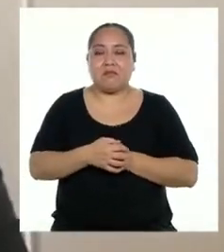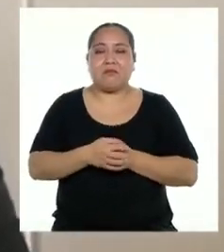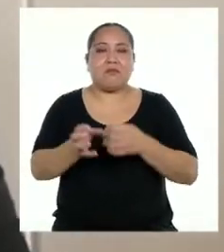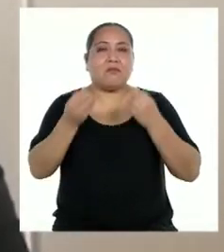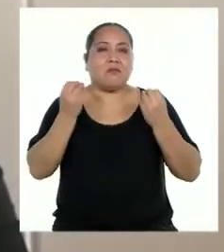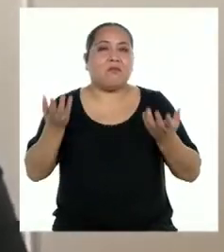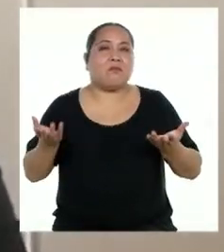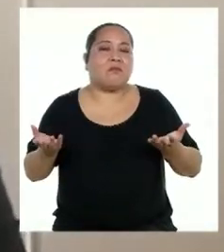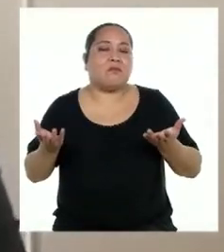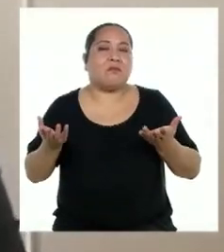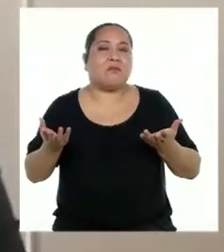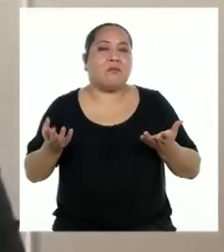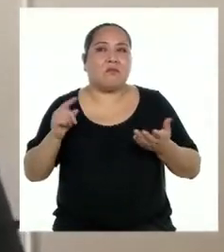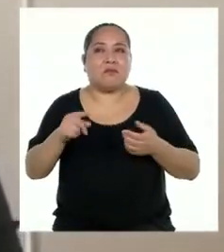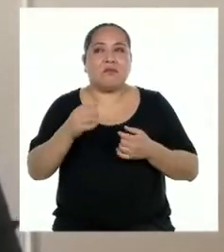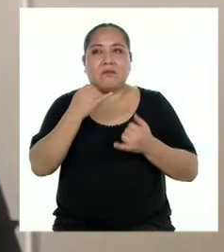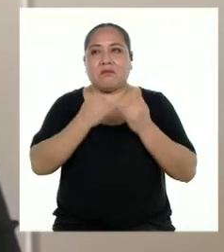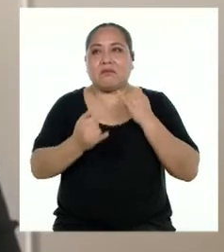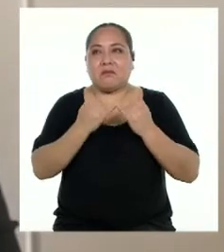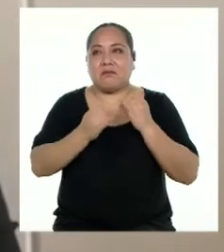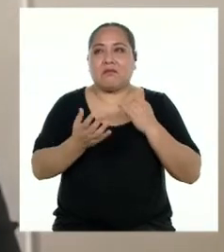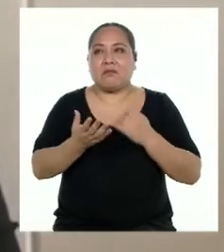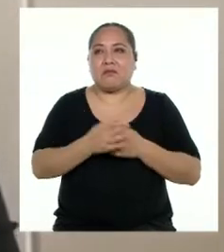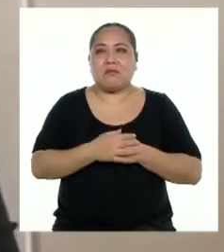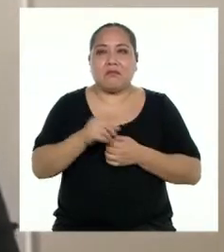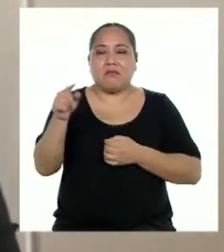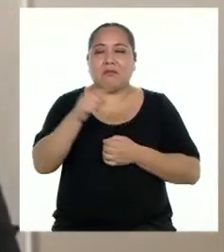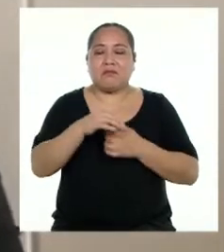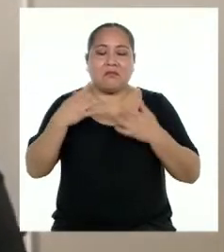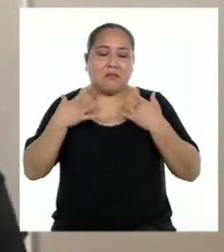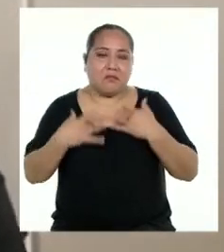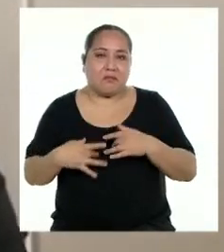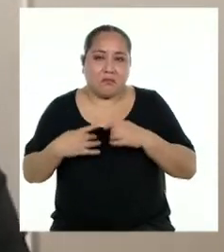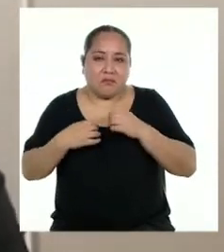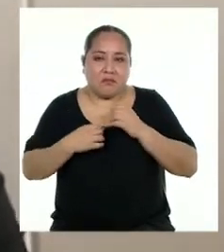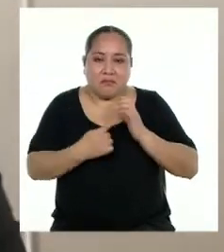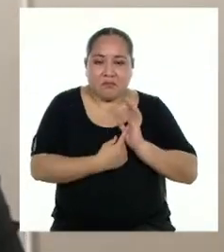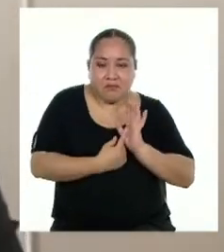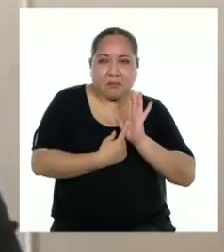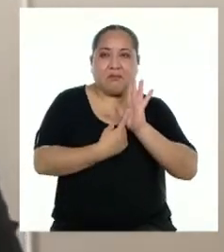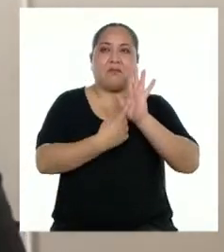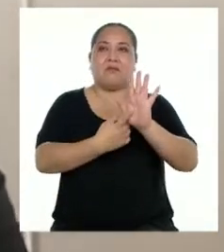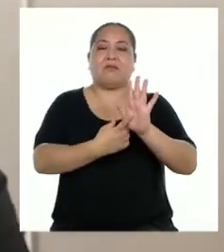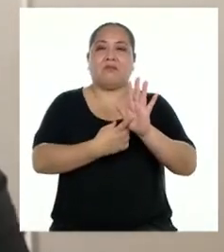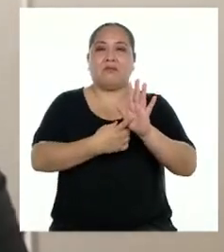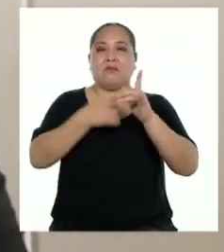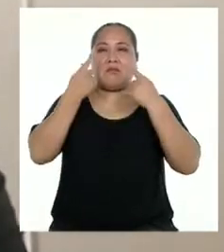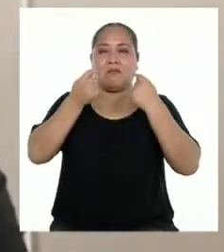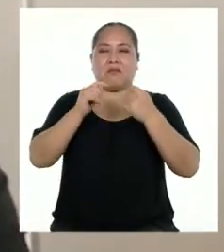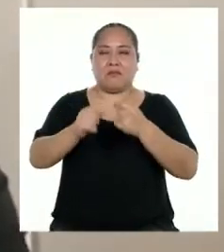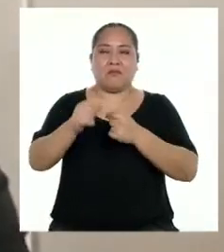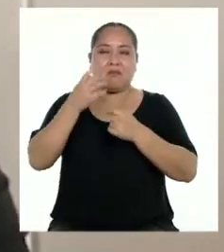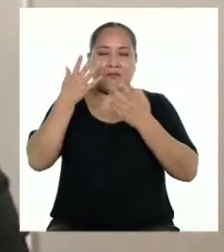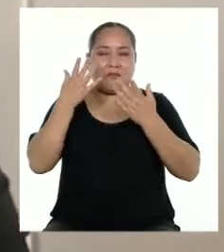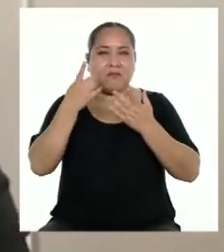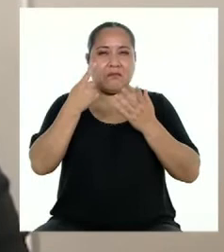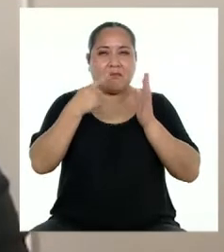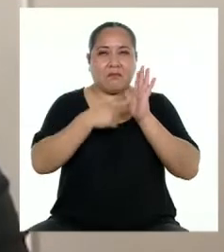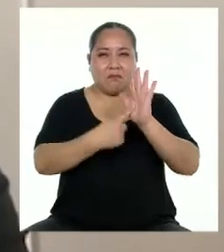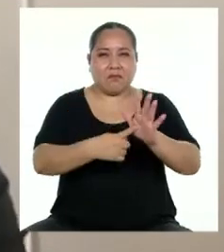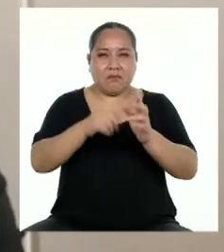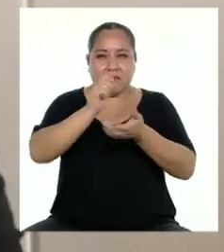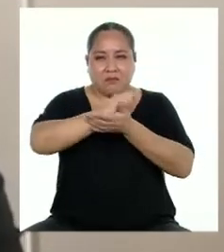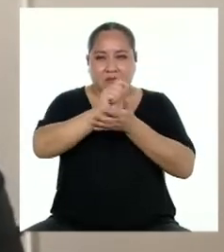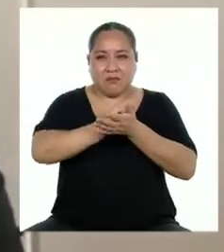¿Cómo es que finalmente esa tristeza se exterioriza? Tratemos de ser específicos y